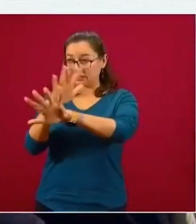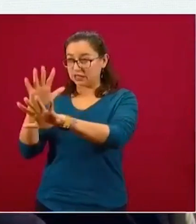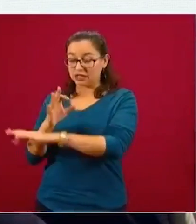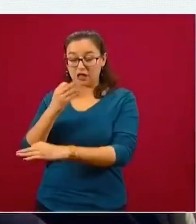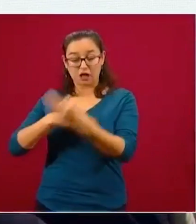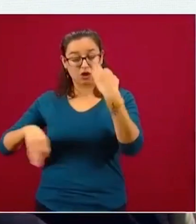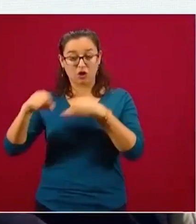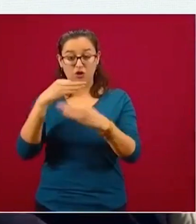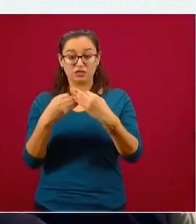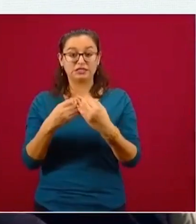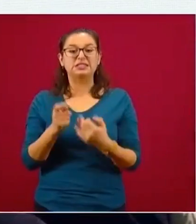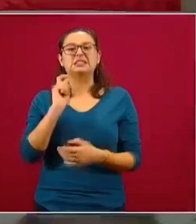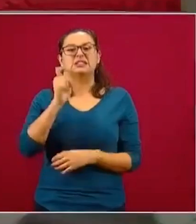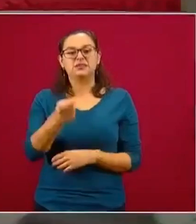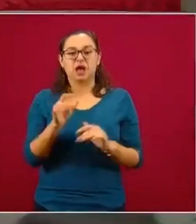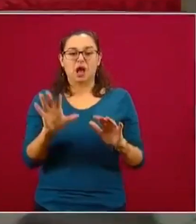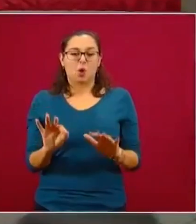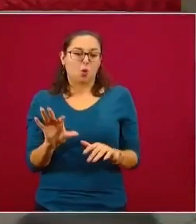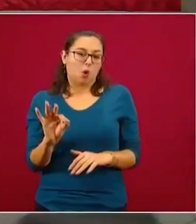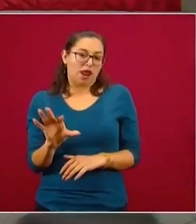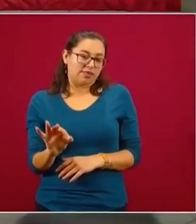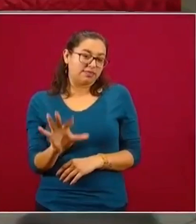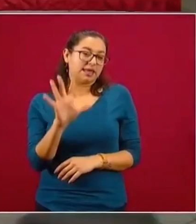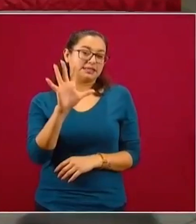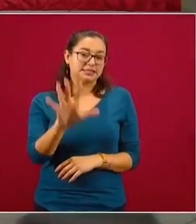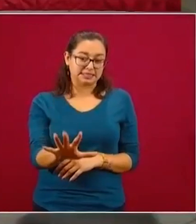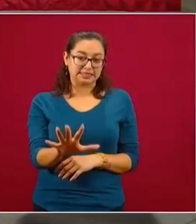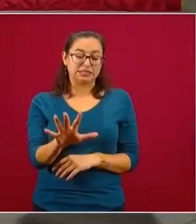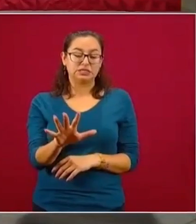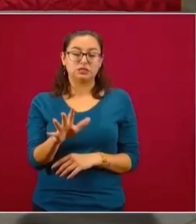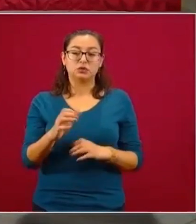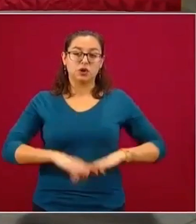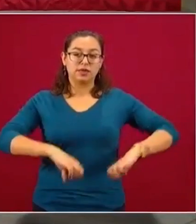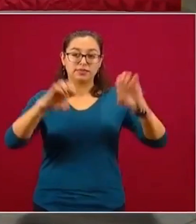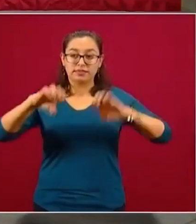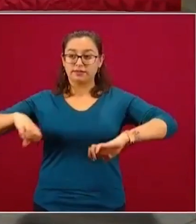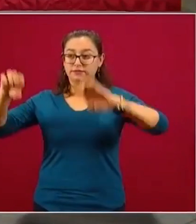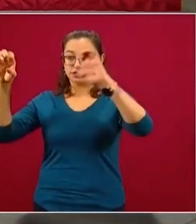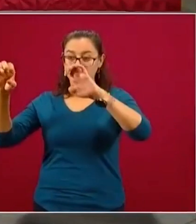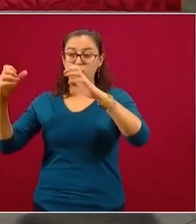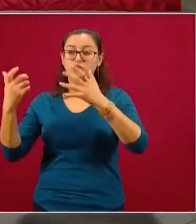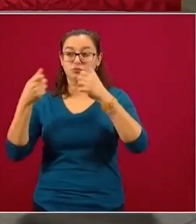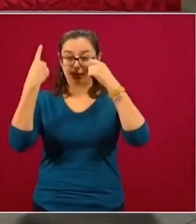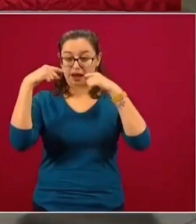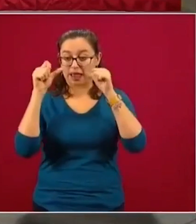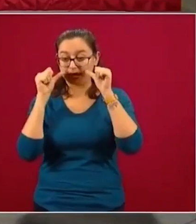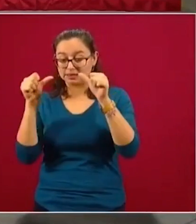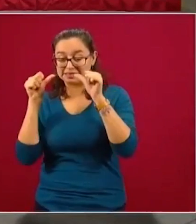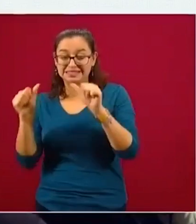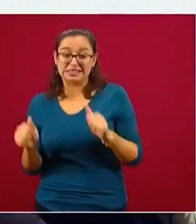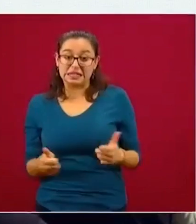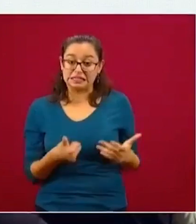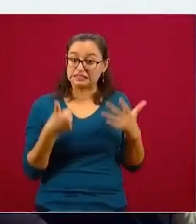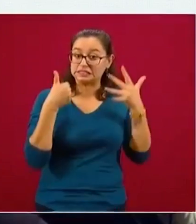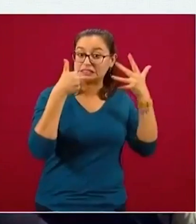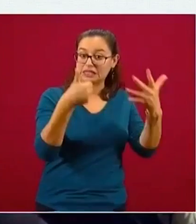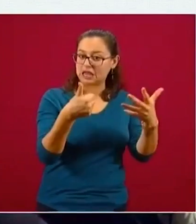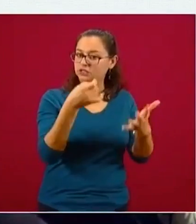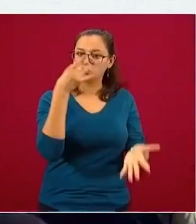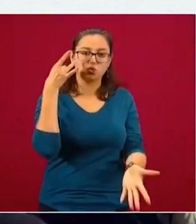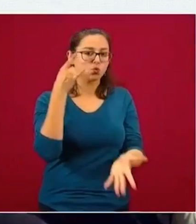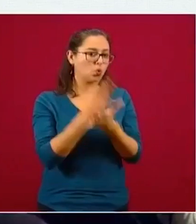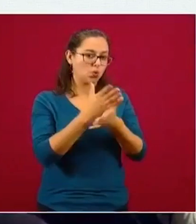unidades que tenemos para atención clínica, seis de ellas fueron reconvertidas a ser